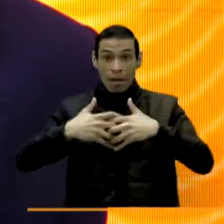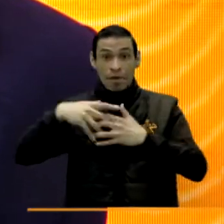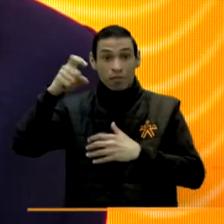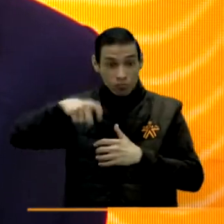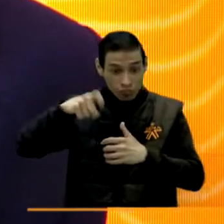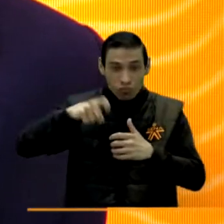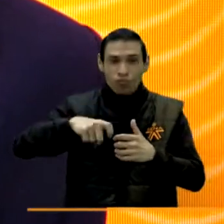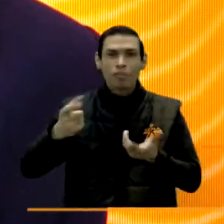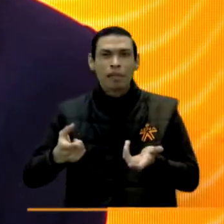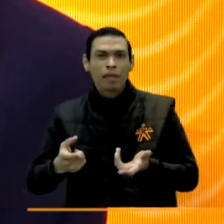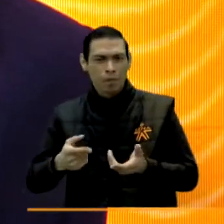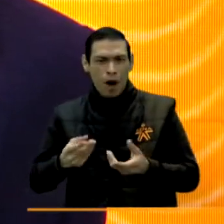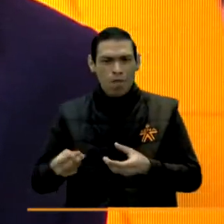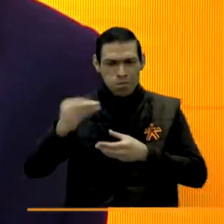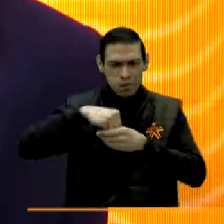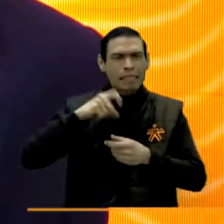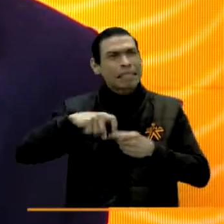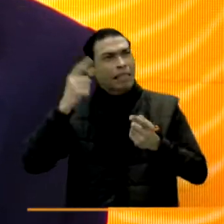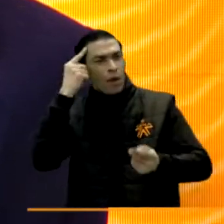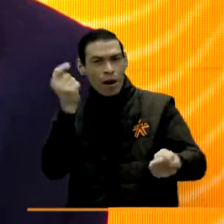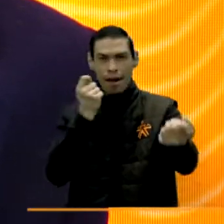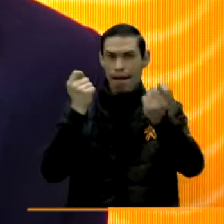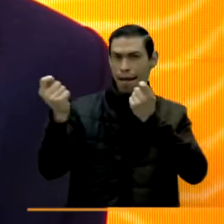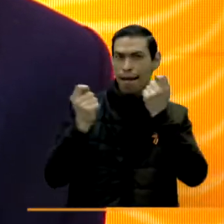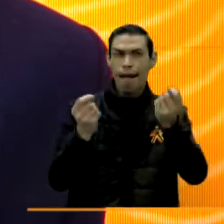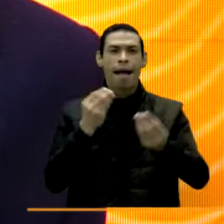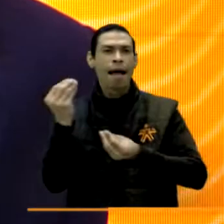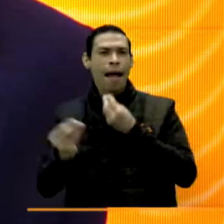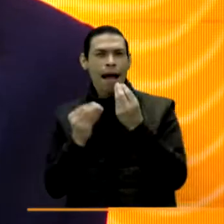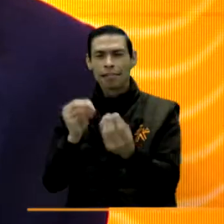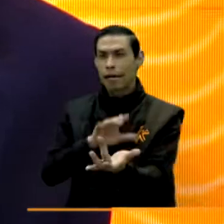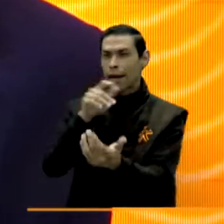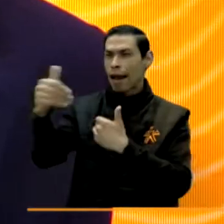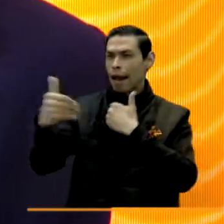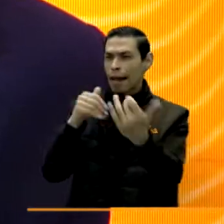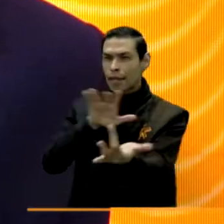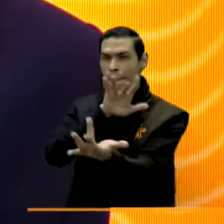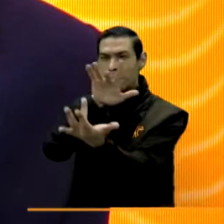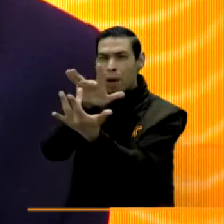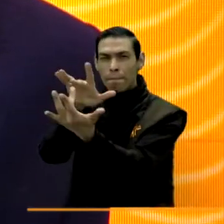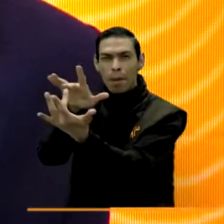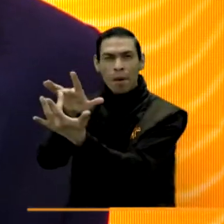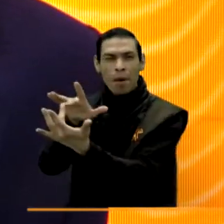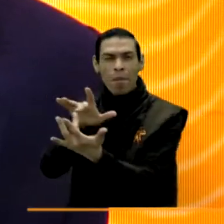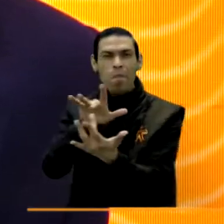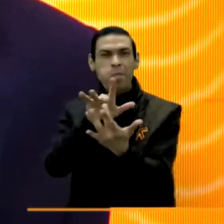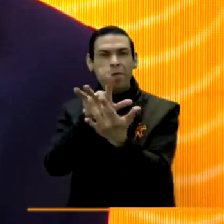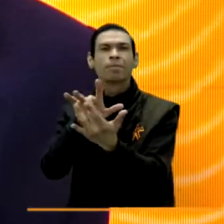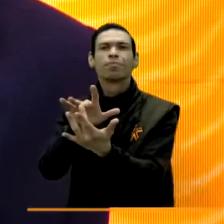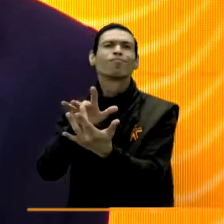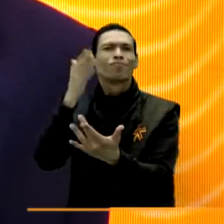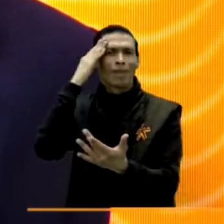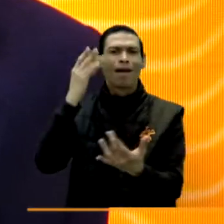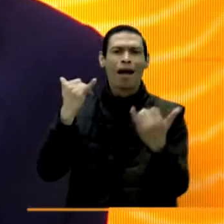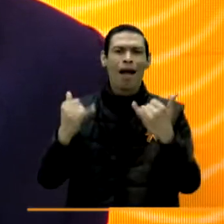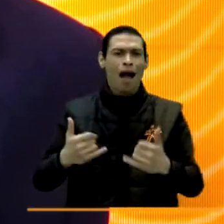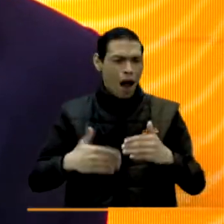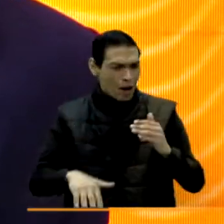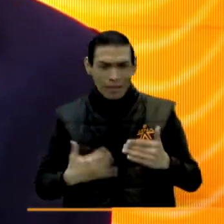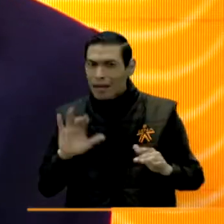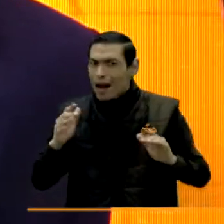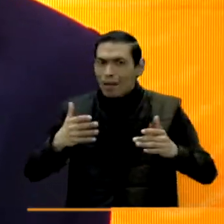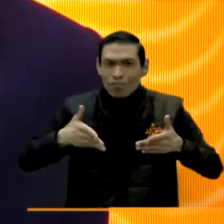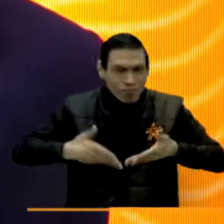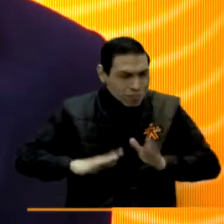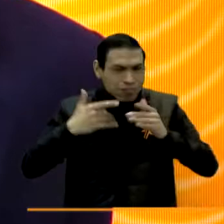desarrollar estas capacidades, necesita crear nuevas formas de hacer, nuevas formas de relacionarnos con los clientes. Hay una generación entera que ya es